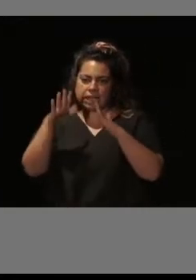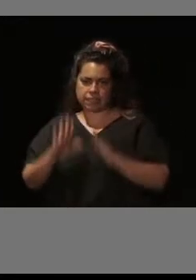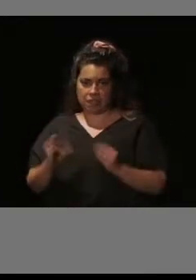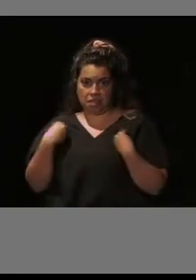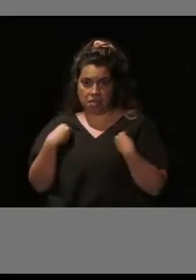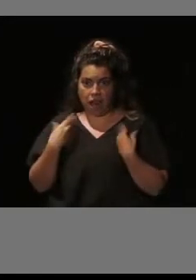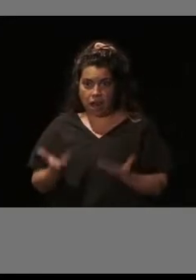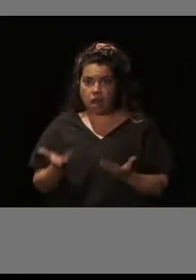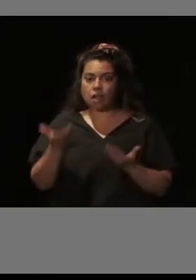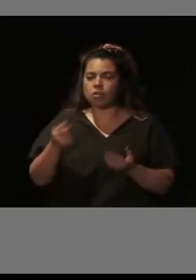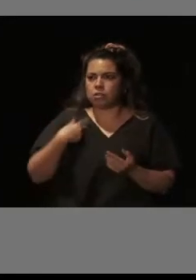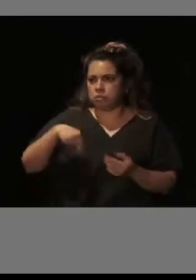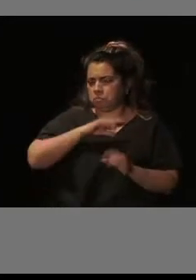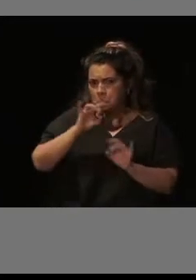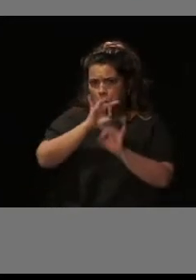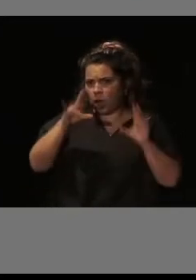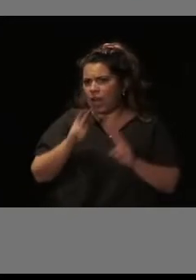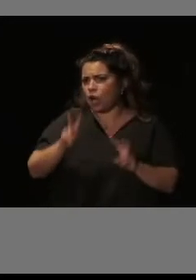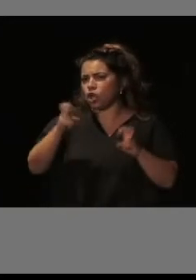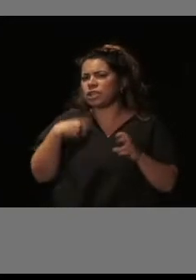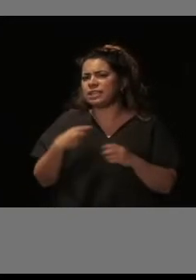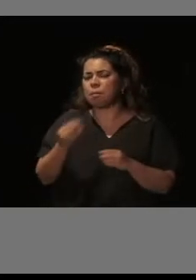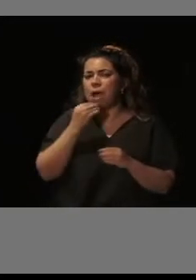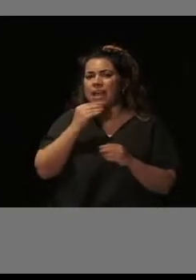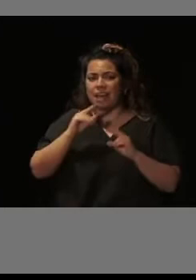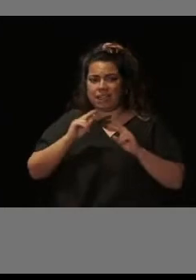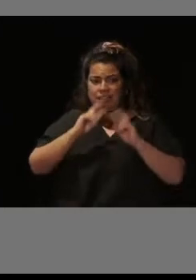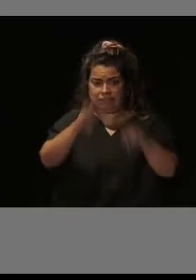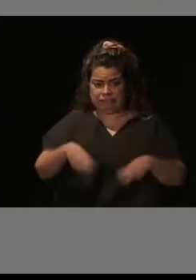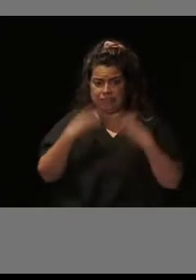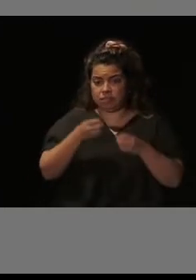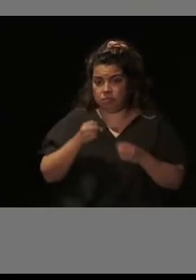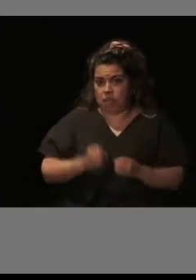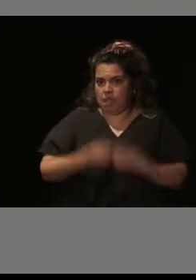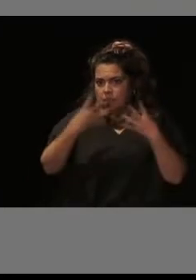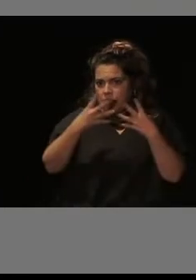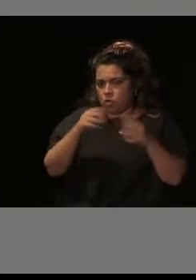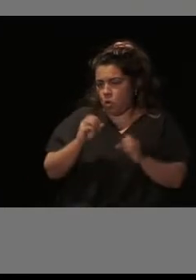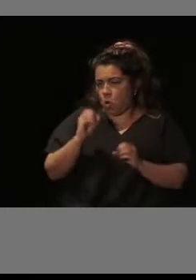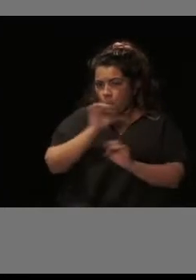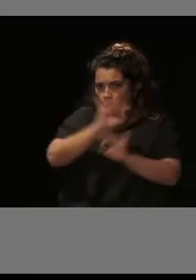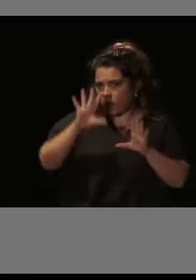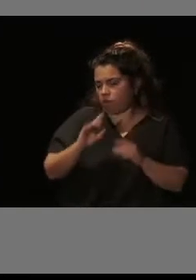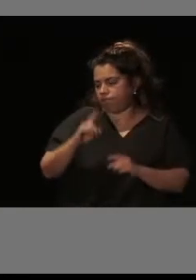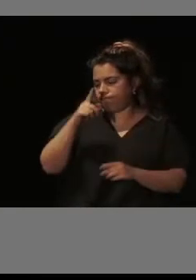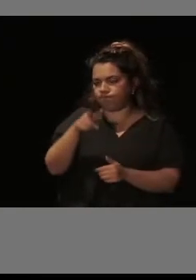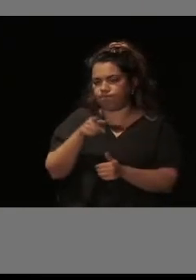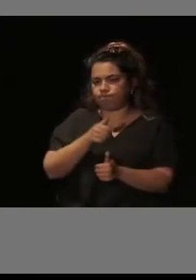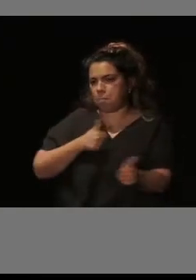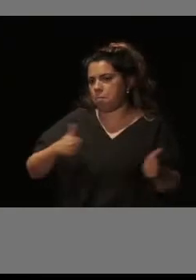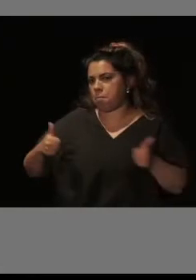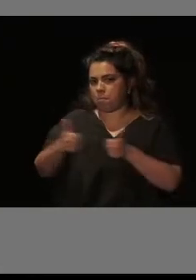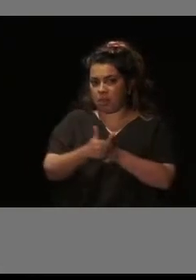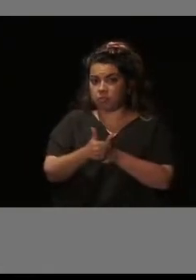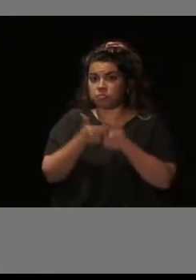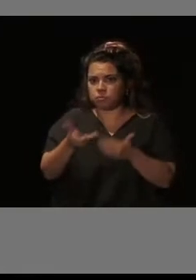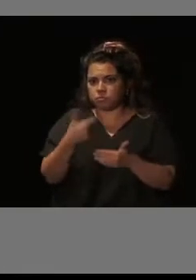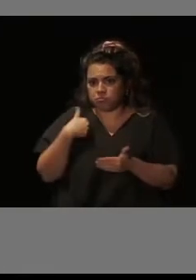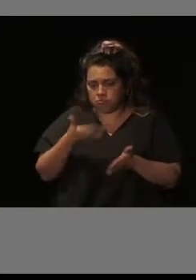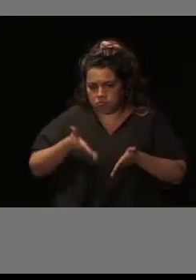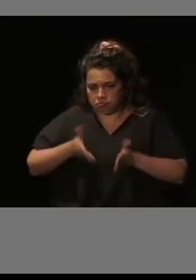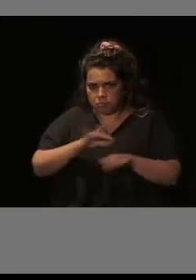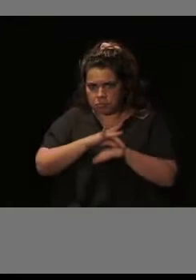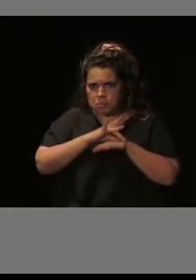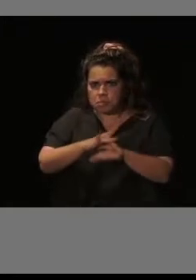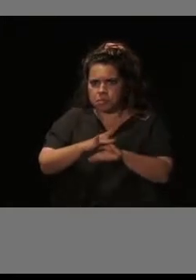que la rehabilitación energética de nuestros edificios a día de hoy, pues es una prioridad. Y vamos encaminados, en nuestro